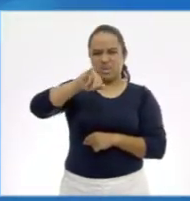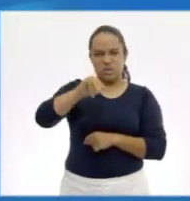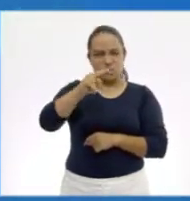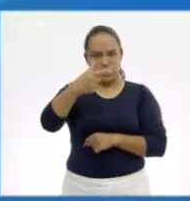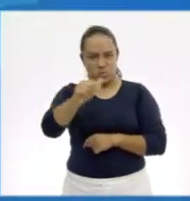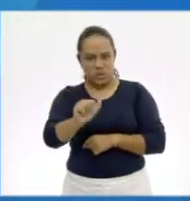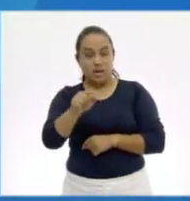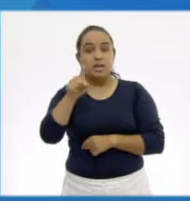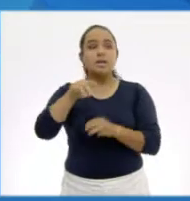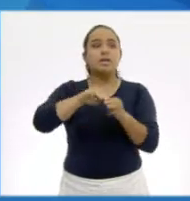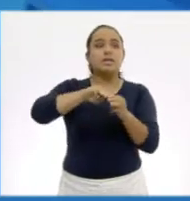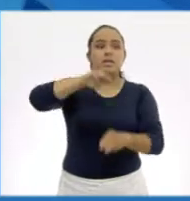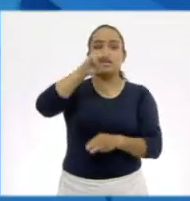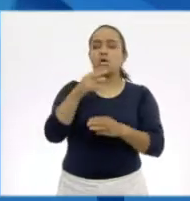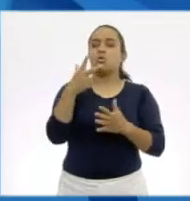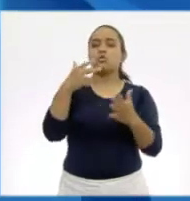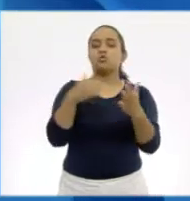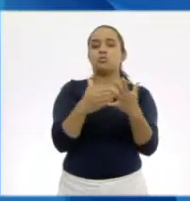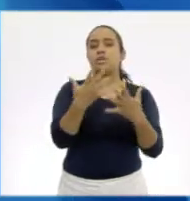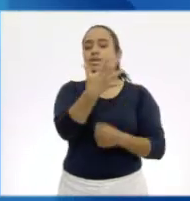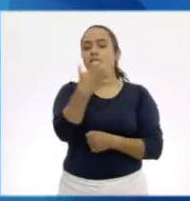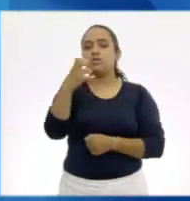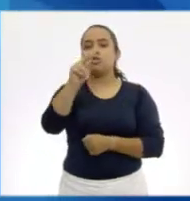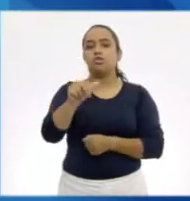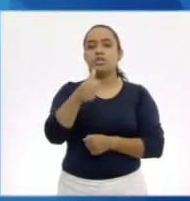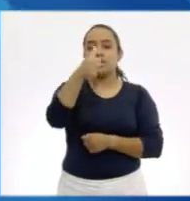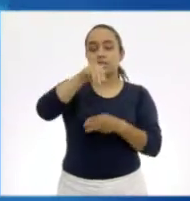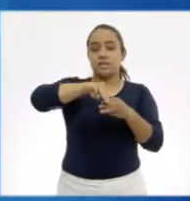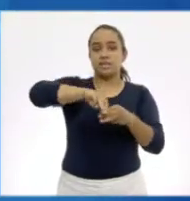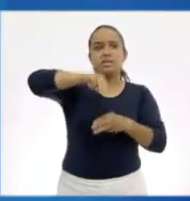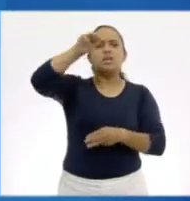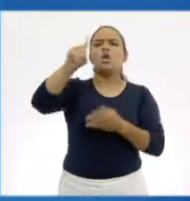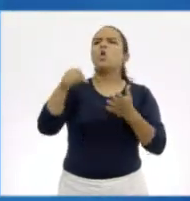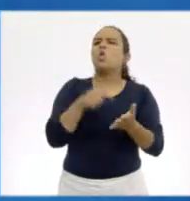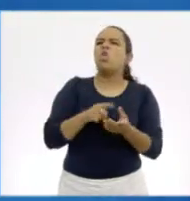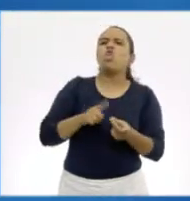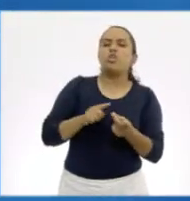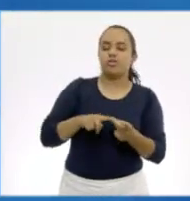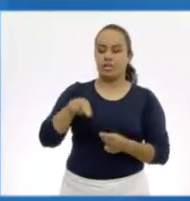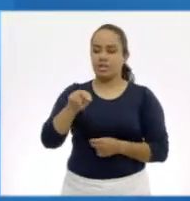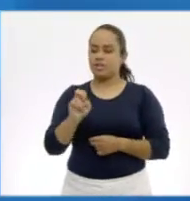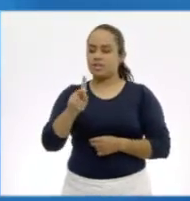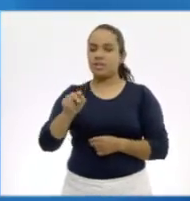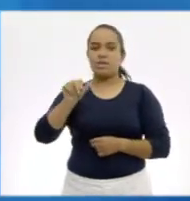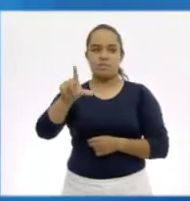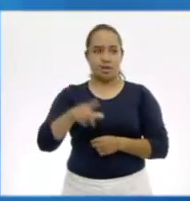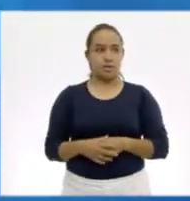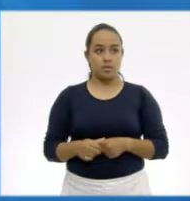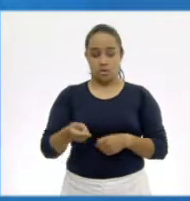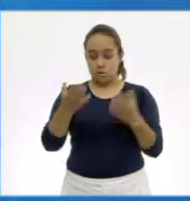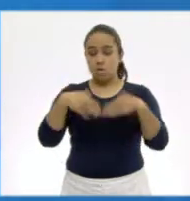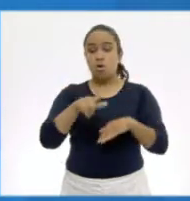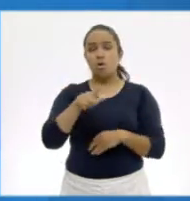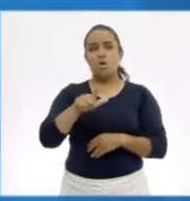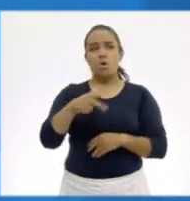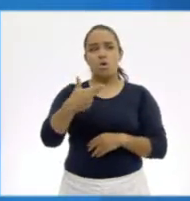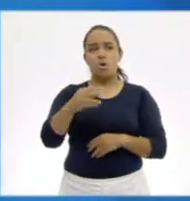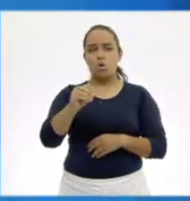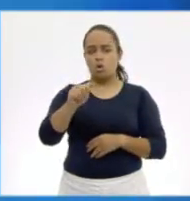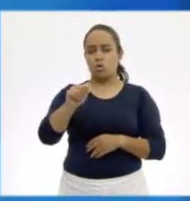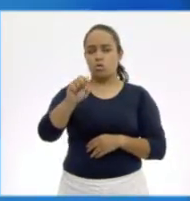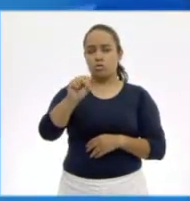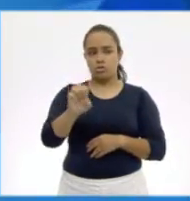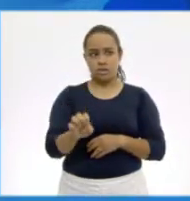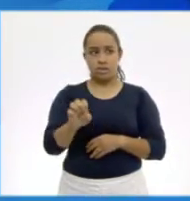,586 metros. Y está en Nepal. Lotse. Mide